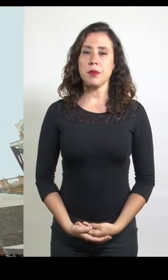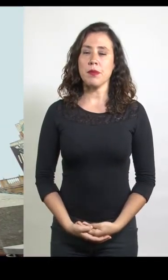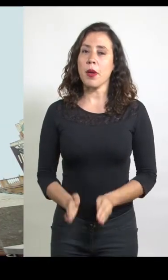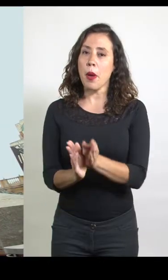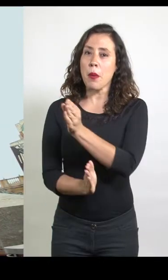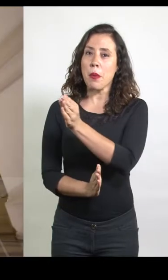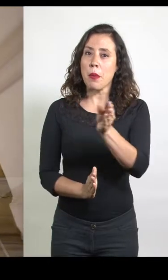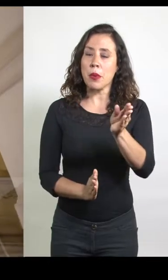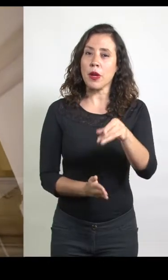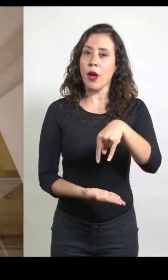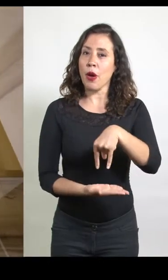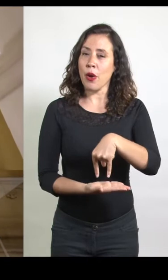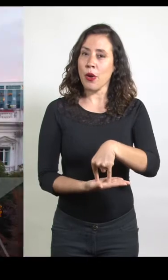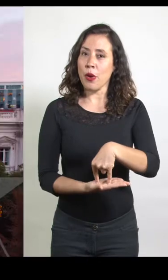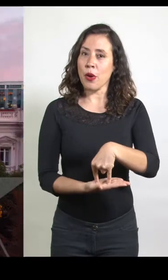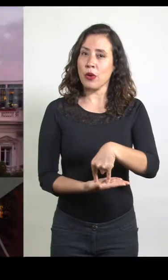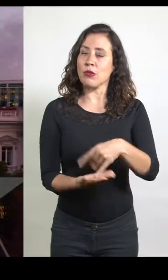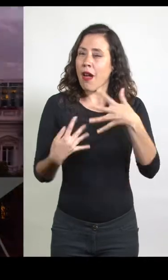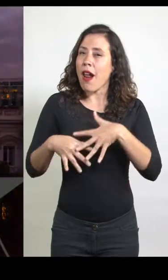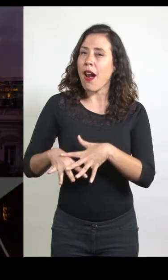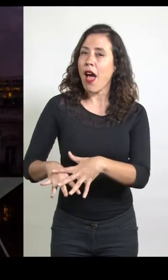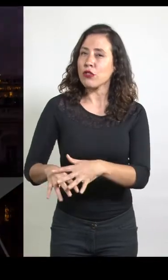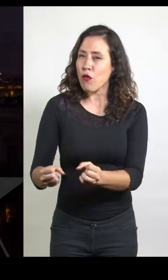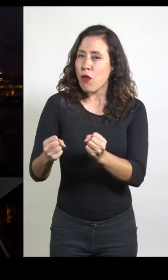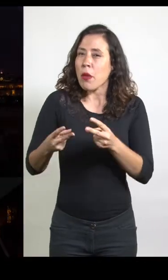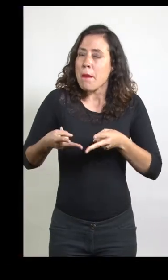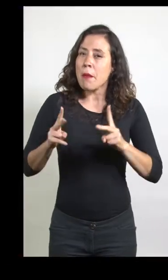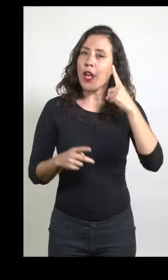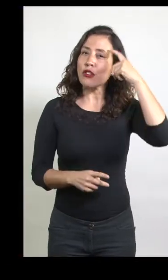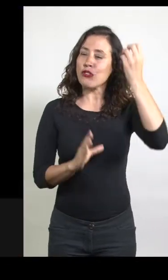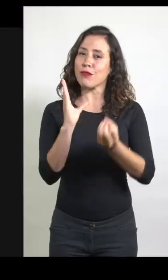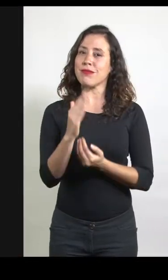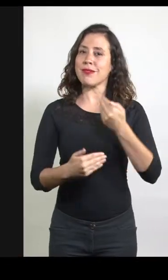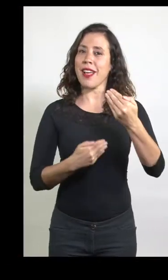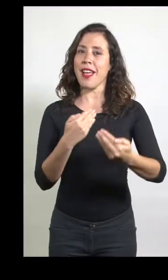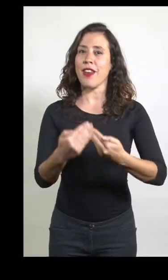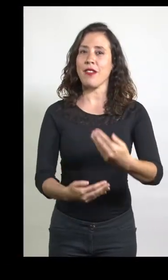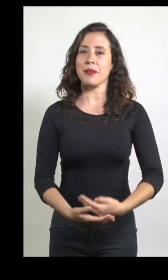Biblioteca del Congreso Nacional de Chile. Raíces fuertes nos permiten soñar e innovar.